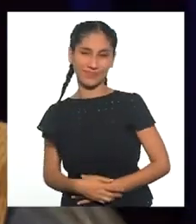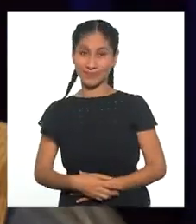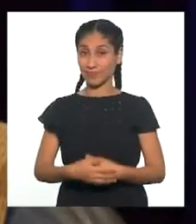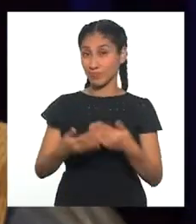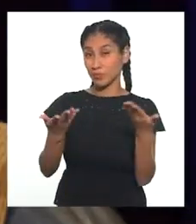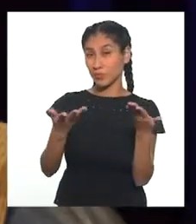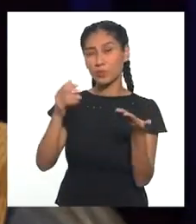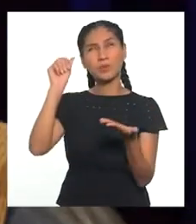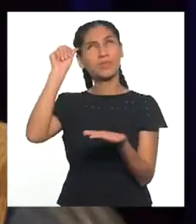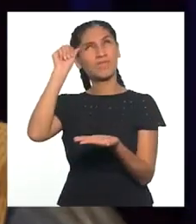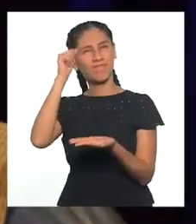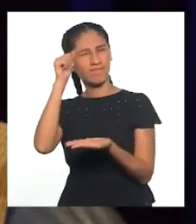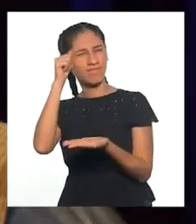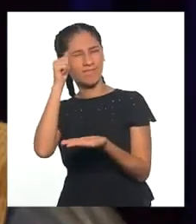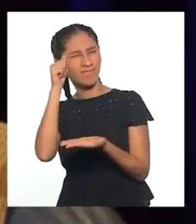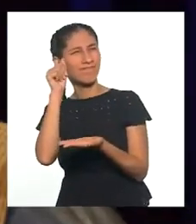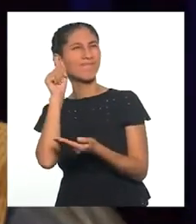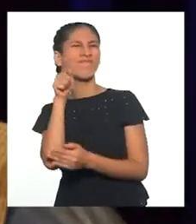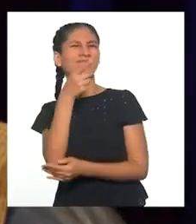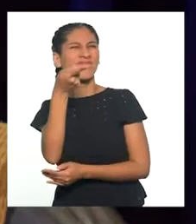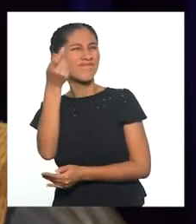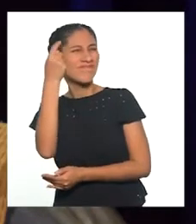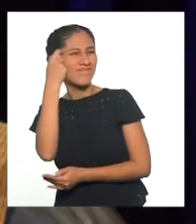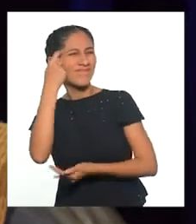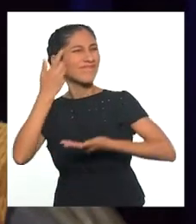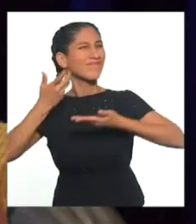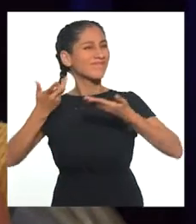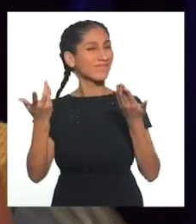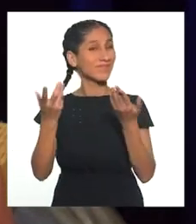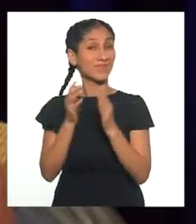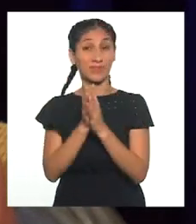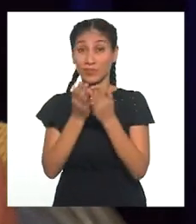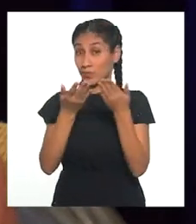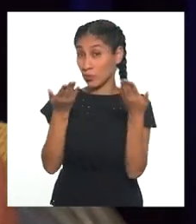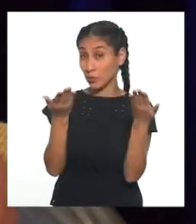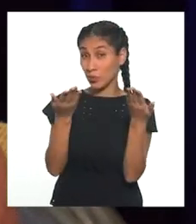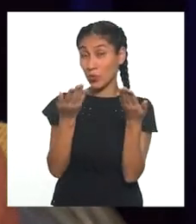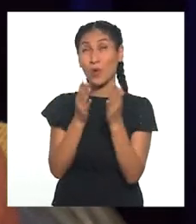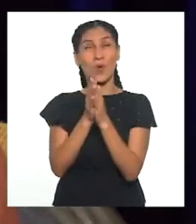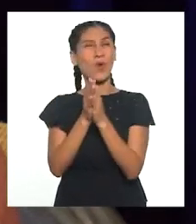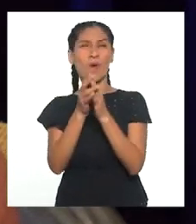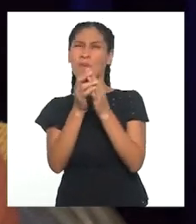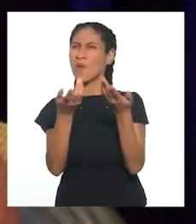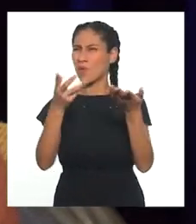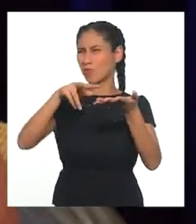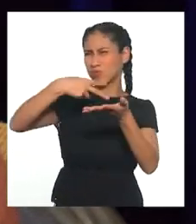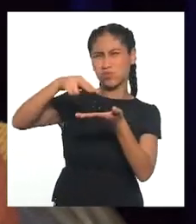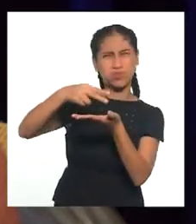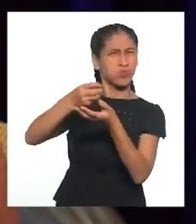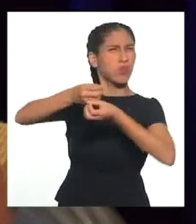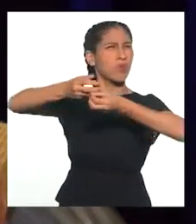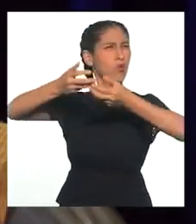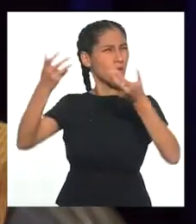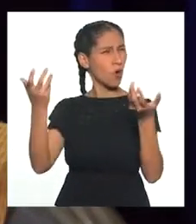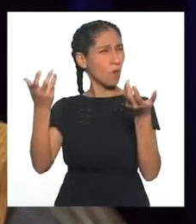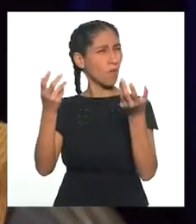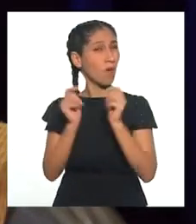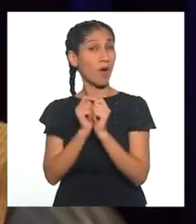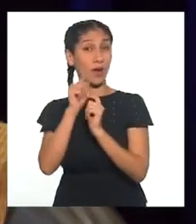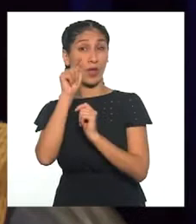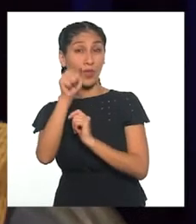¿Qué recuerdos son los que evocan su memoria? ¿Qué formas de celebrar tienen ustedes? ¿Cómo